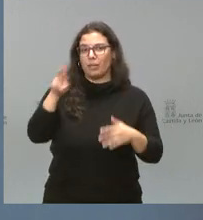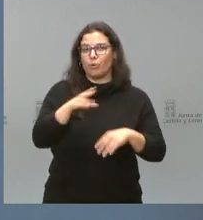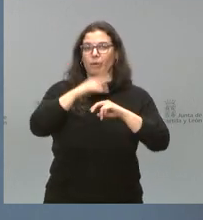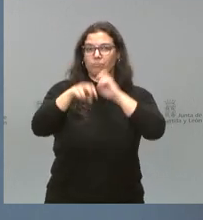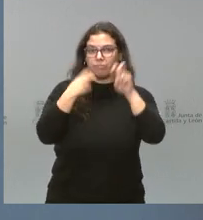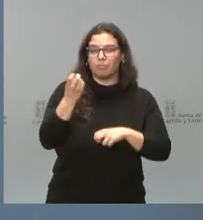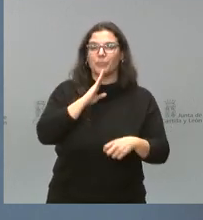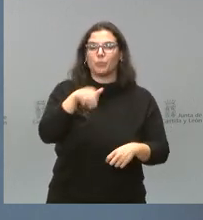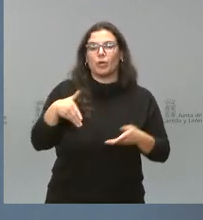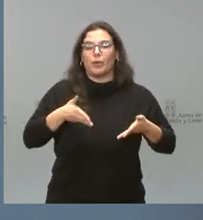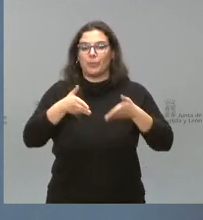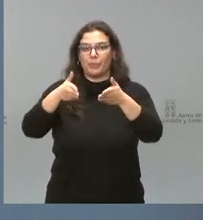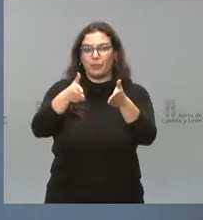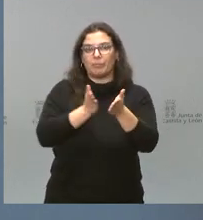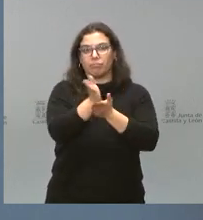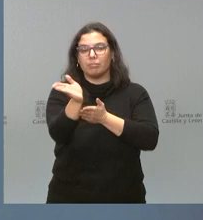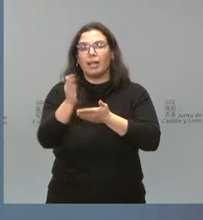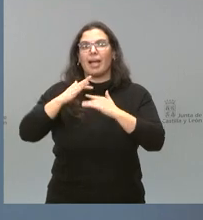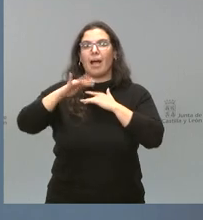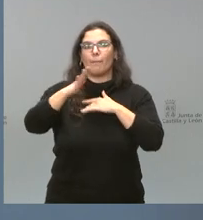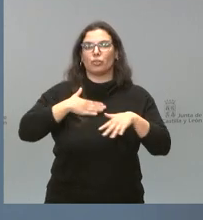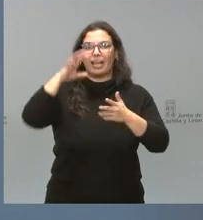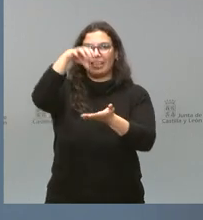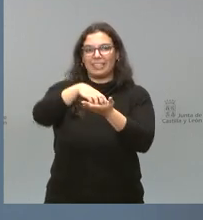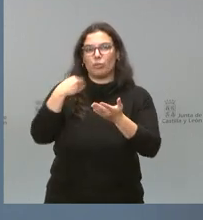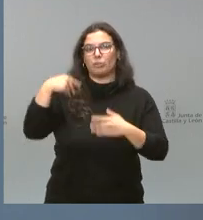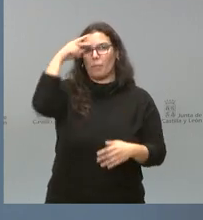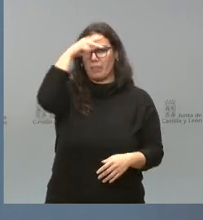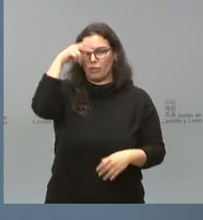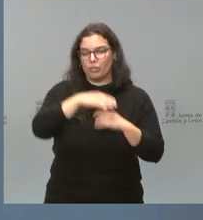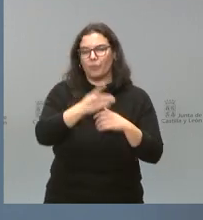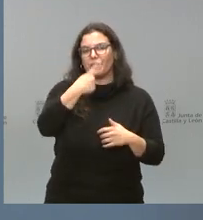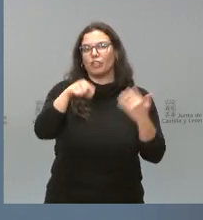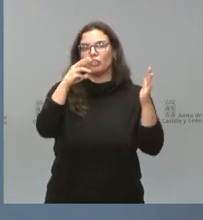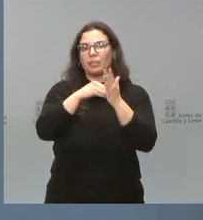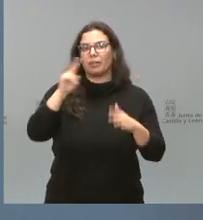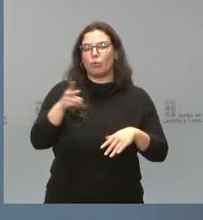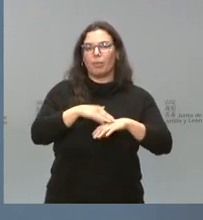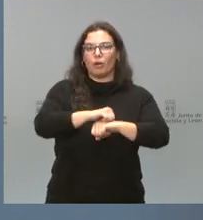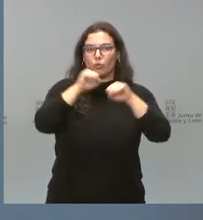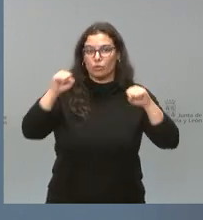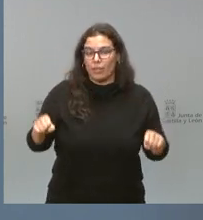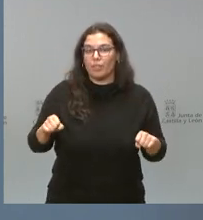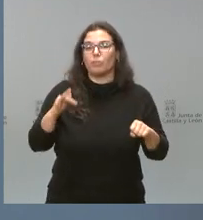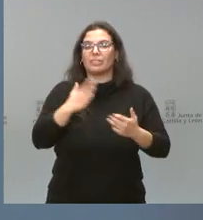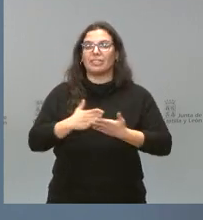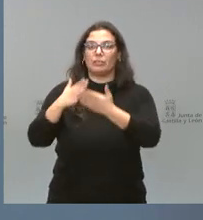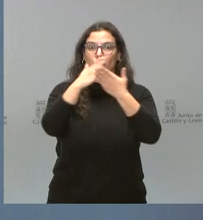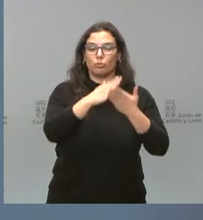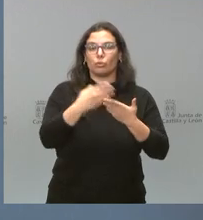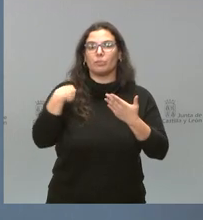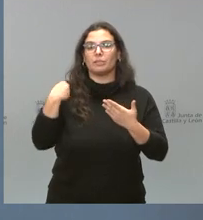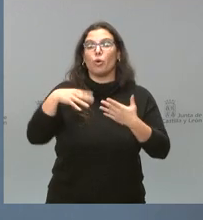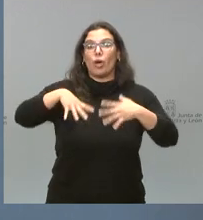y adecuación del ramal de Campos de Castilla en Medina de Río Secó, 180.000 euros para la consolidación y estudio del